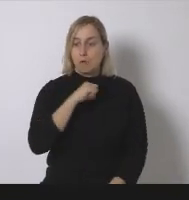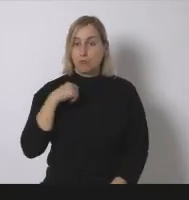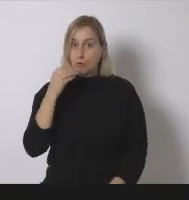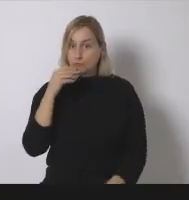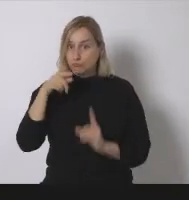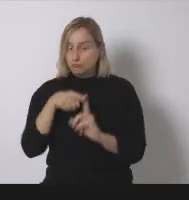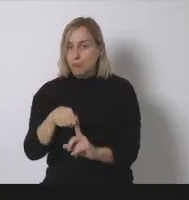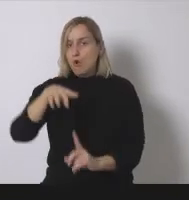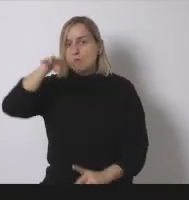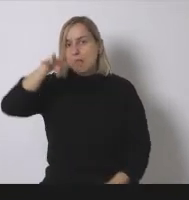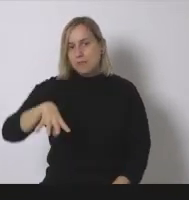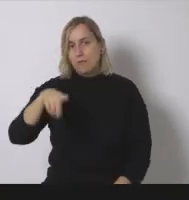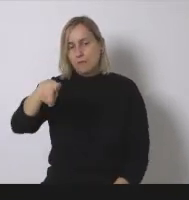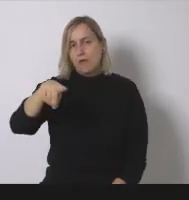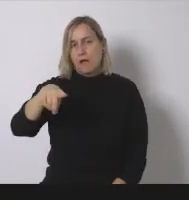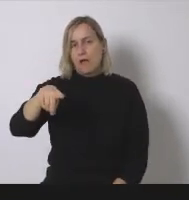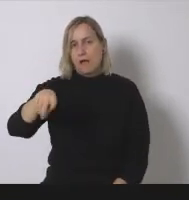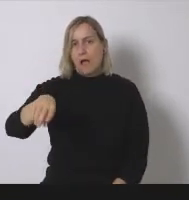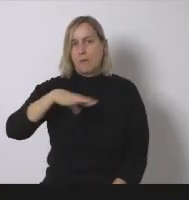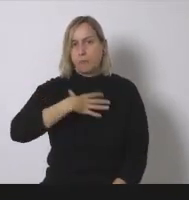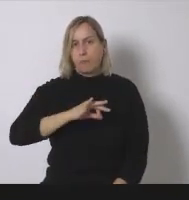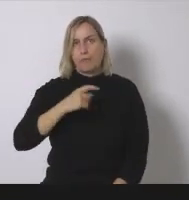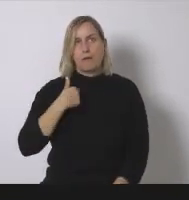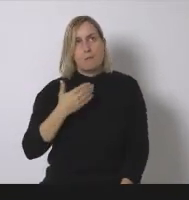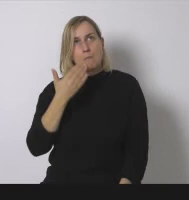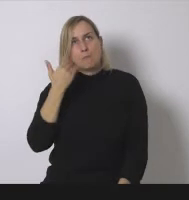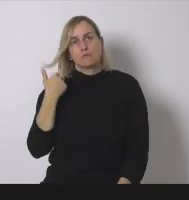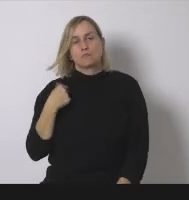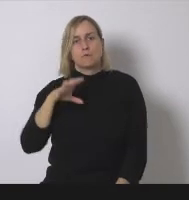ser una de comunidades autónomas de España donde más se despliega el autoconsumo